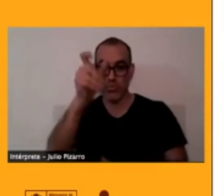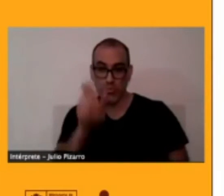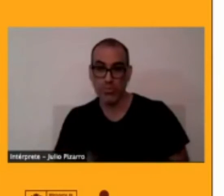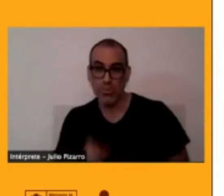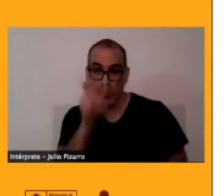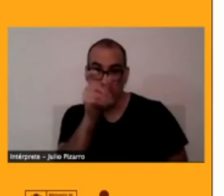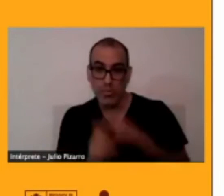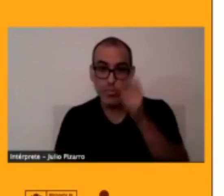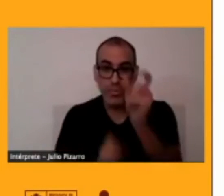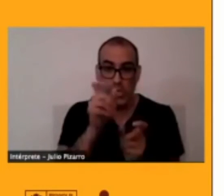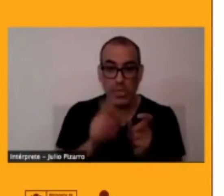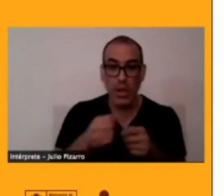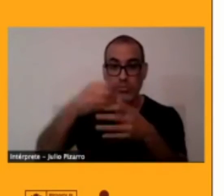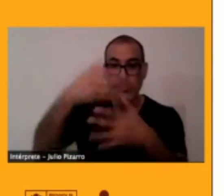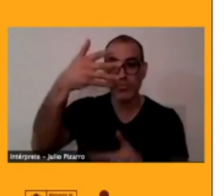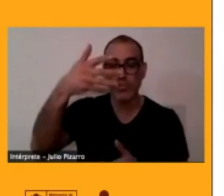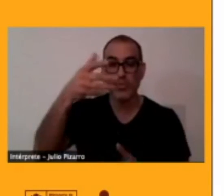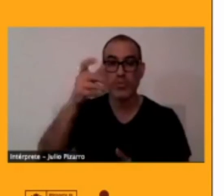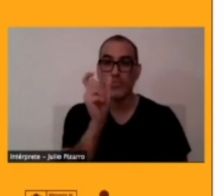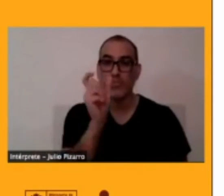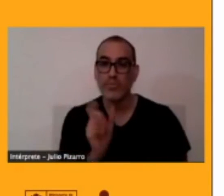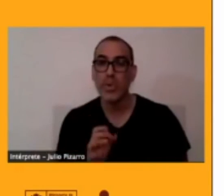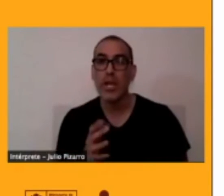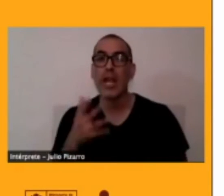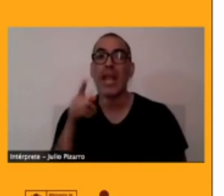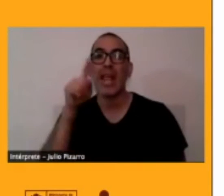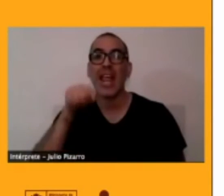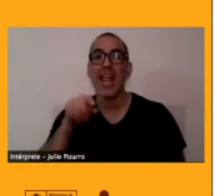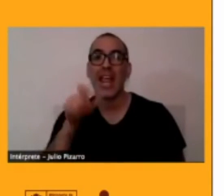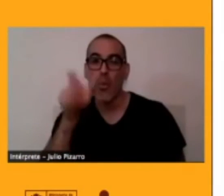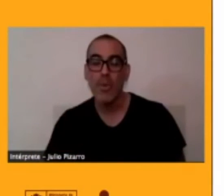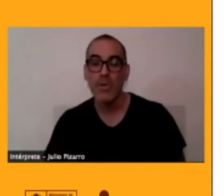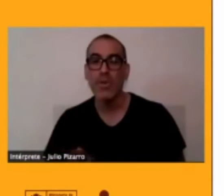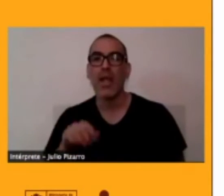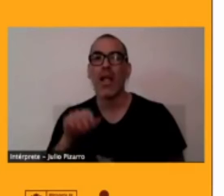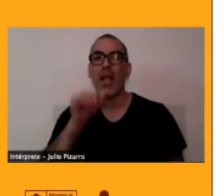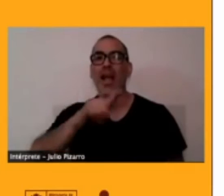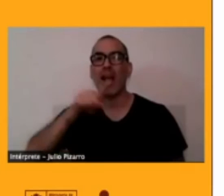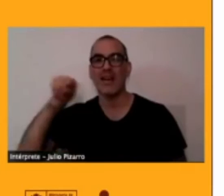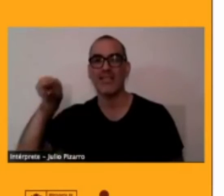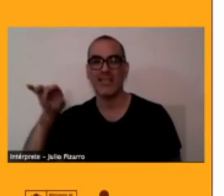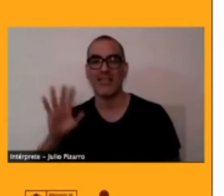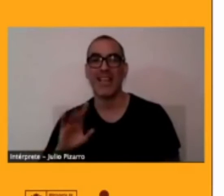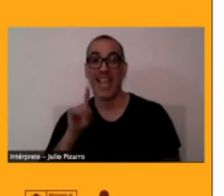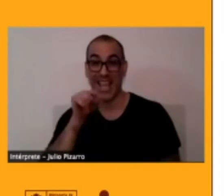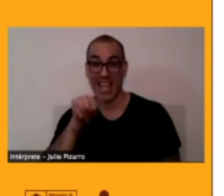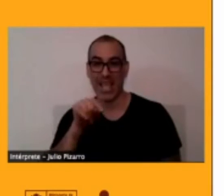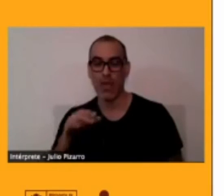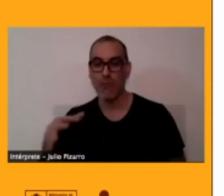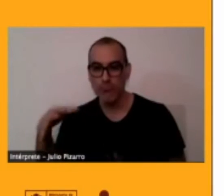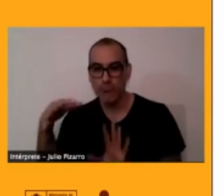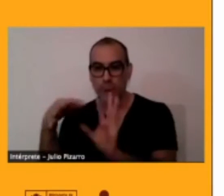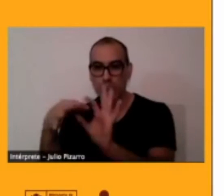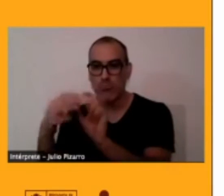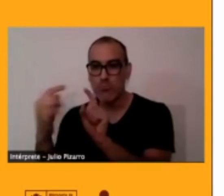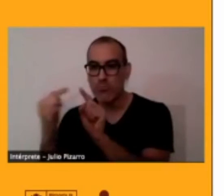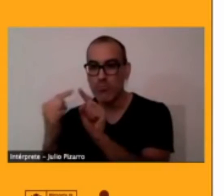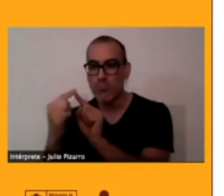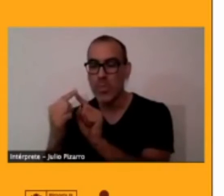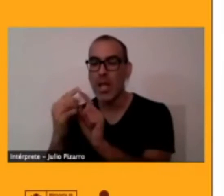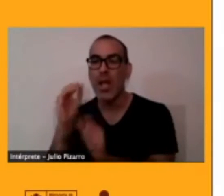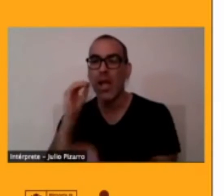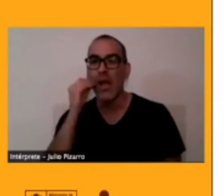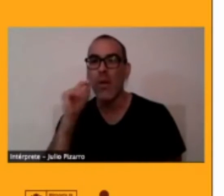contacto gracias a sus abuelos de la lengua. ¿Ya? Y es por eso que ellos son fuente de primera mano. Wilson